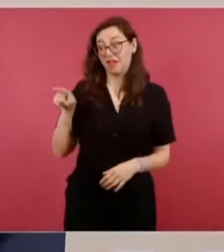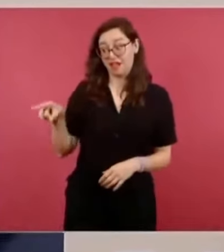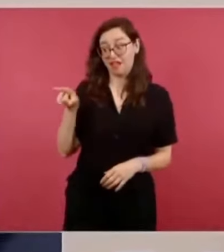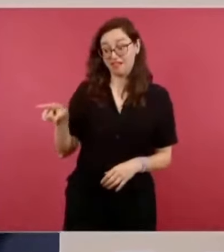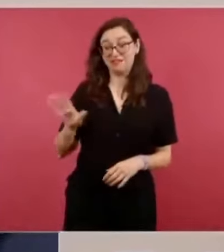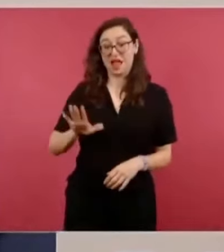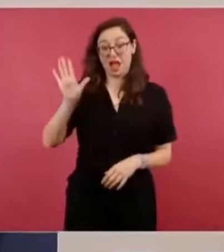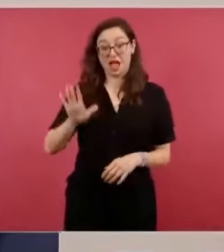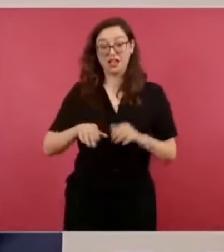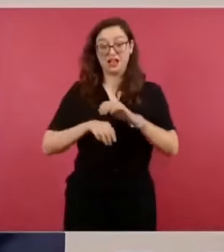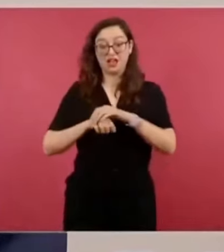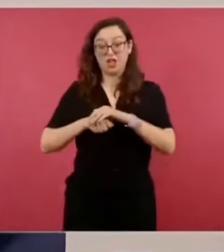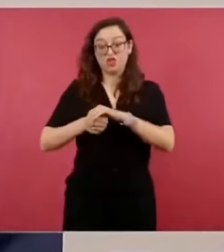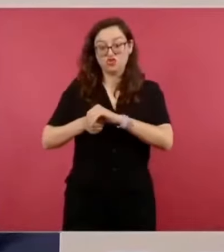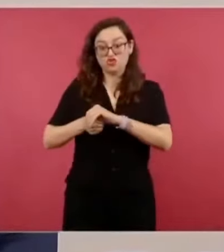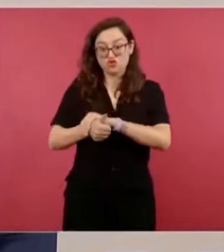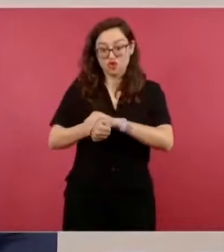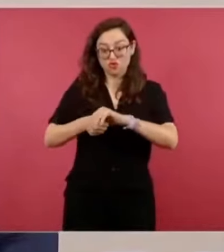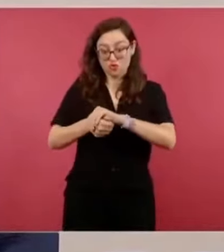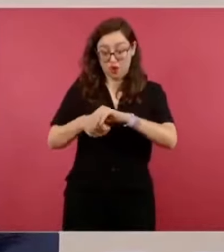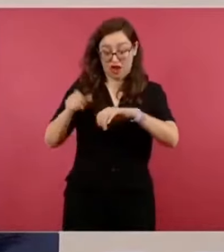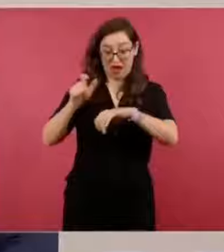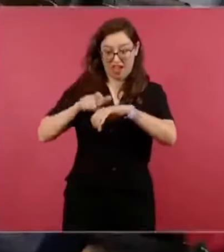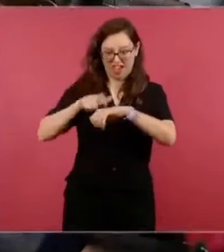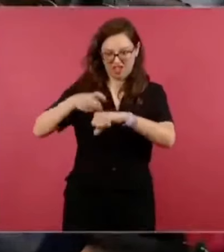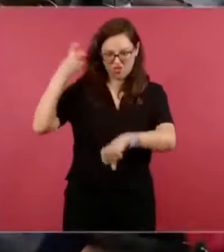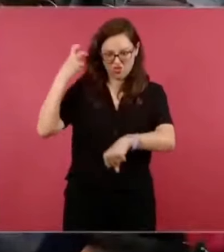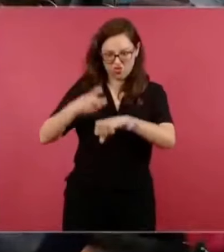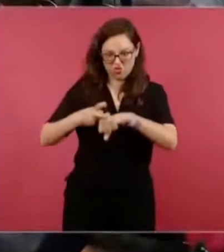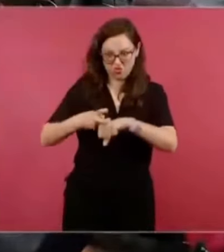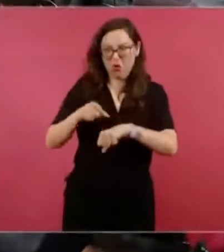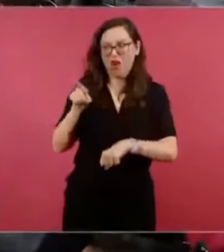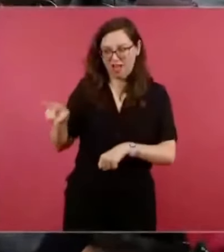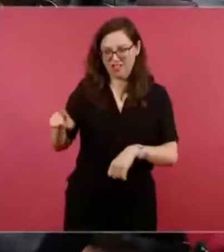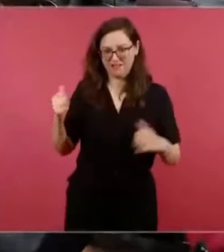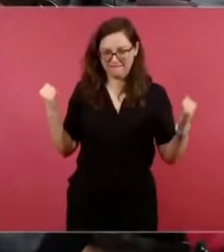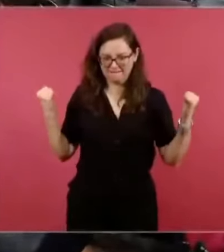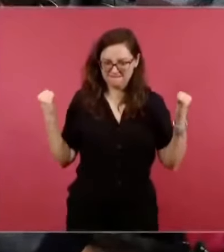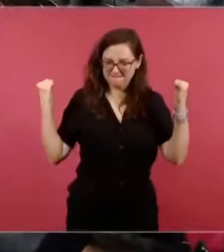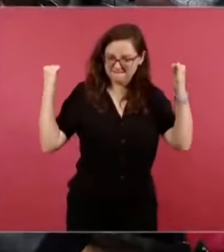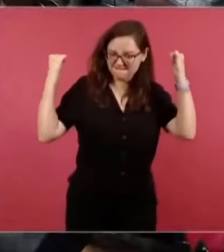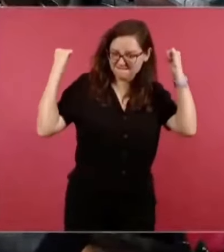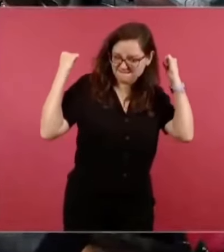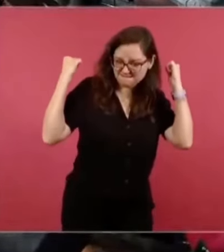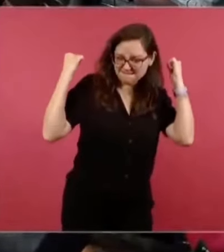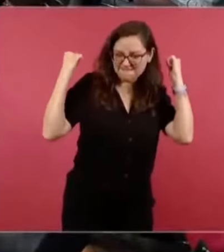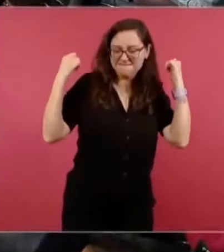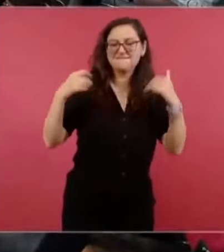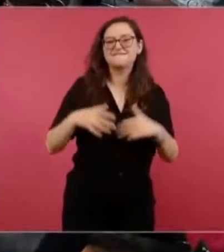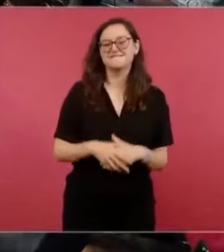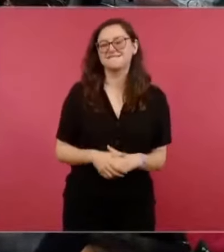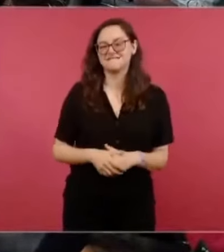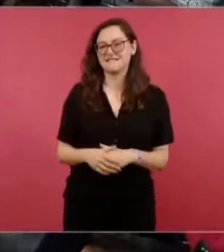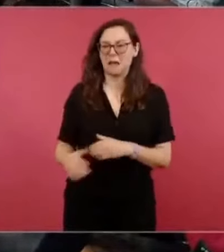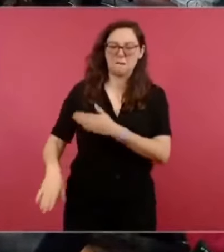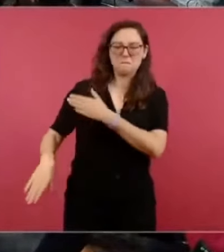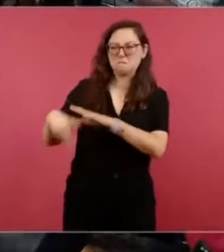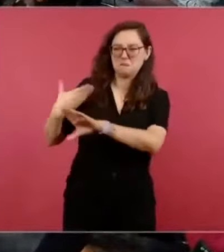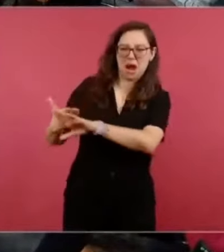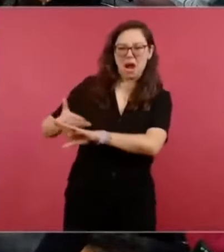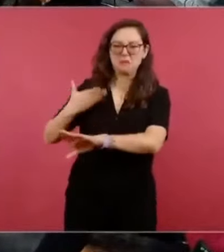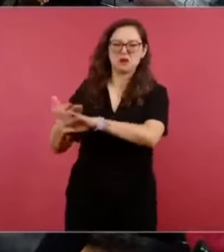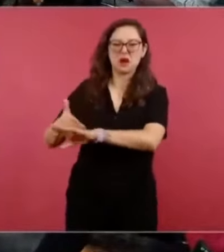de chiqui guau. Entonces,